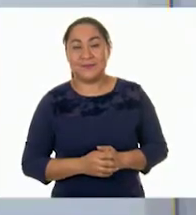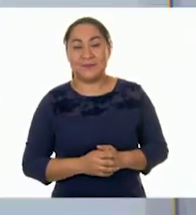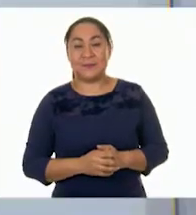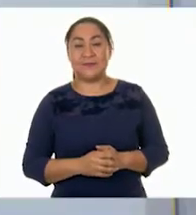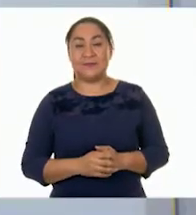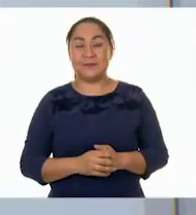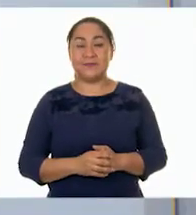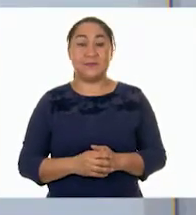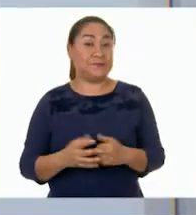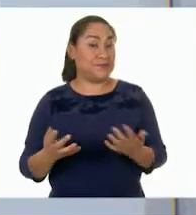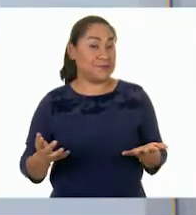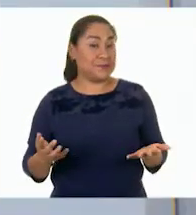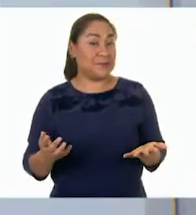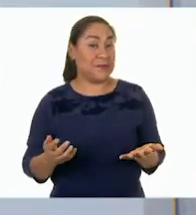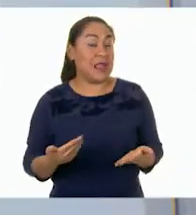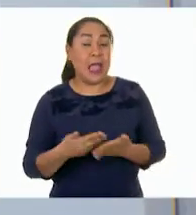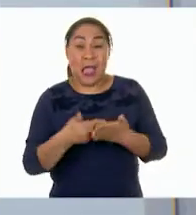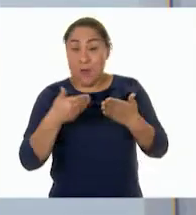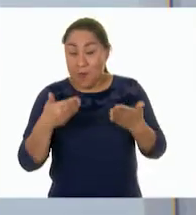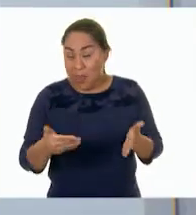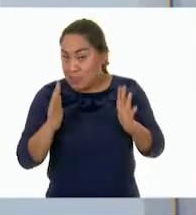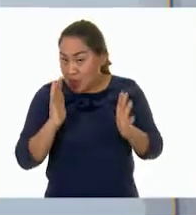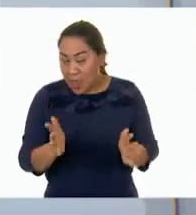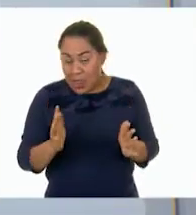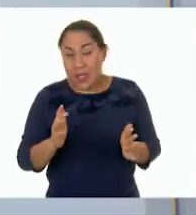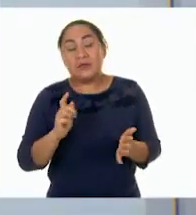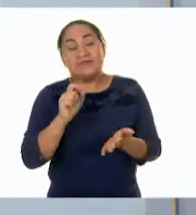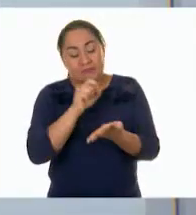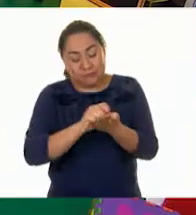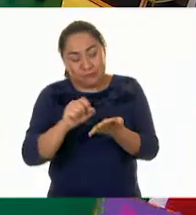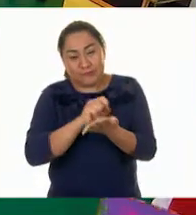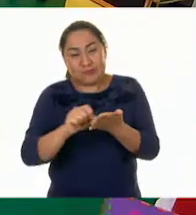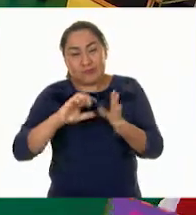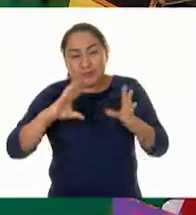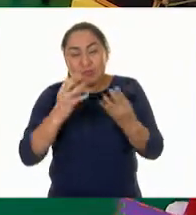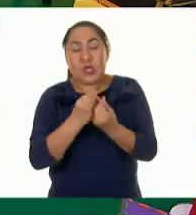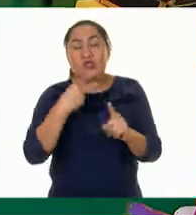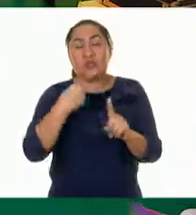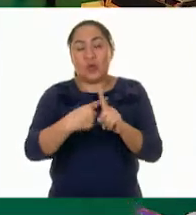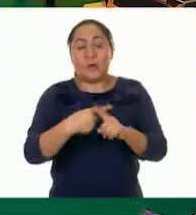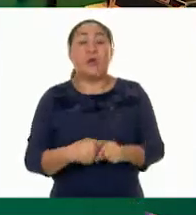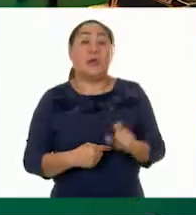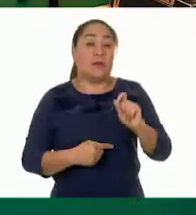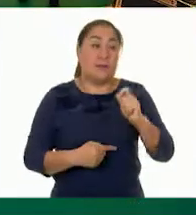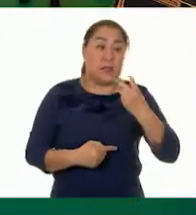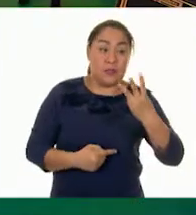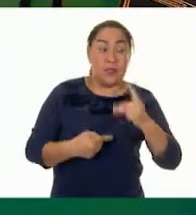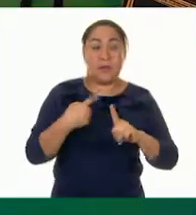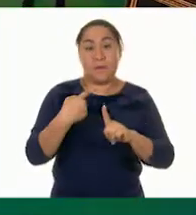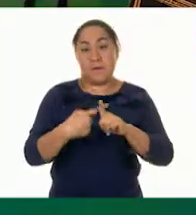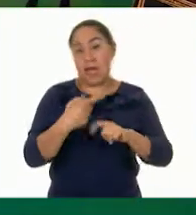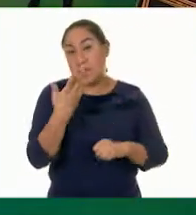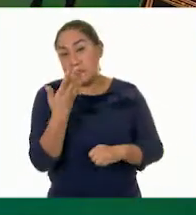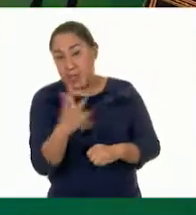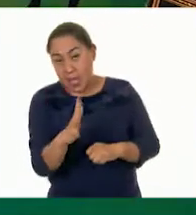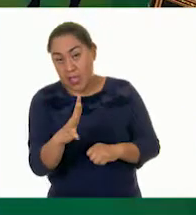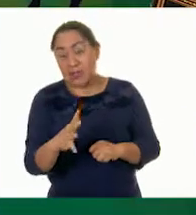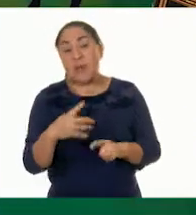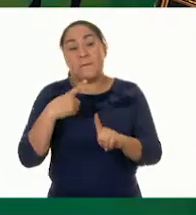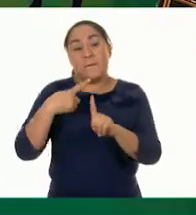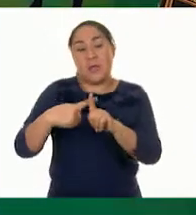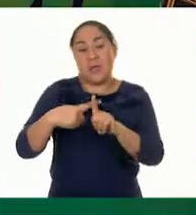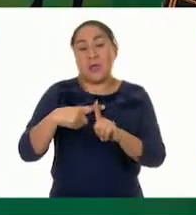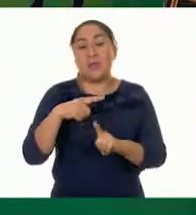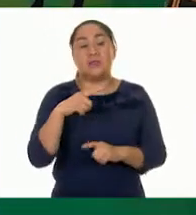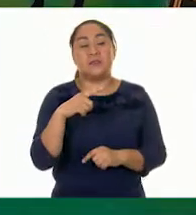Ahora sí, vamos a hacer nuestra suma. Muy bien. Veintitrés más diez. Treinta y tres.